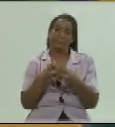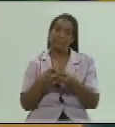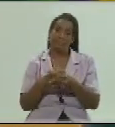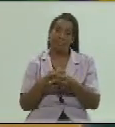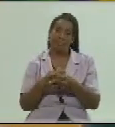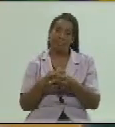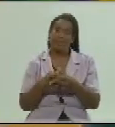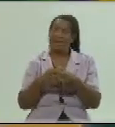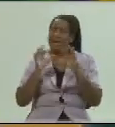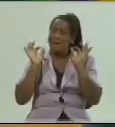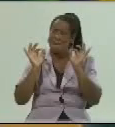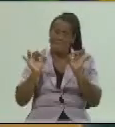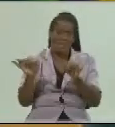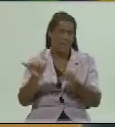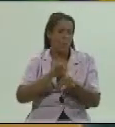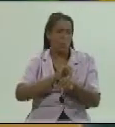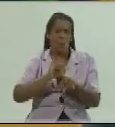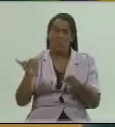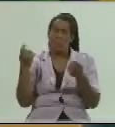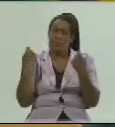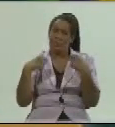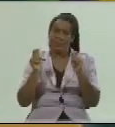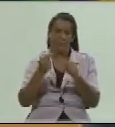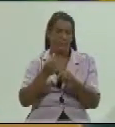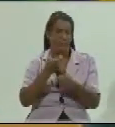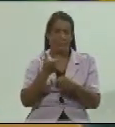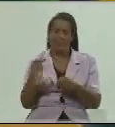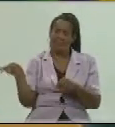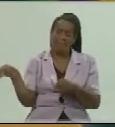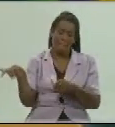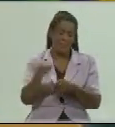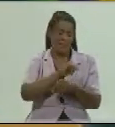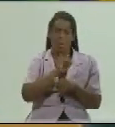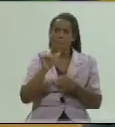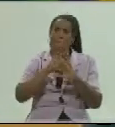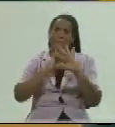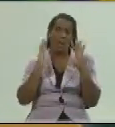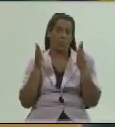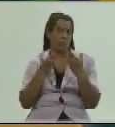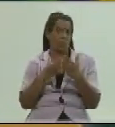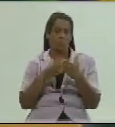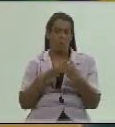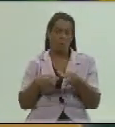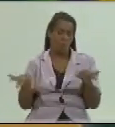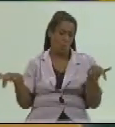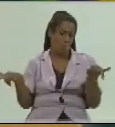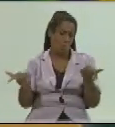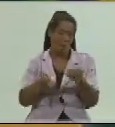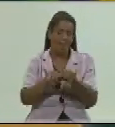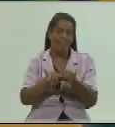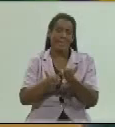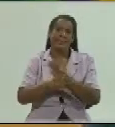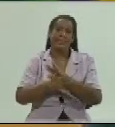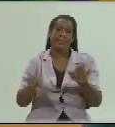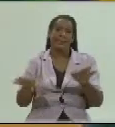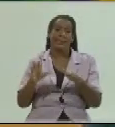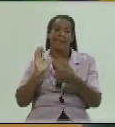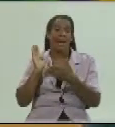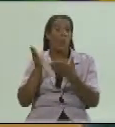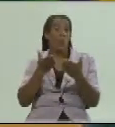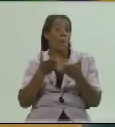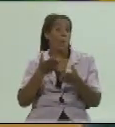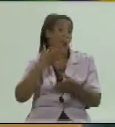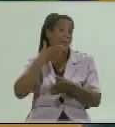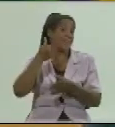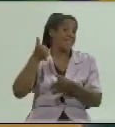es el mismo el precio de venta a la población es el mismo para todos los actores todos están en igualdad acopio tendrá que ser tan o más eficiente